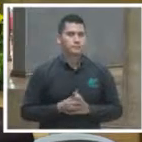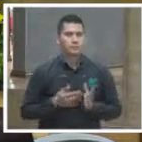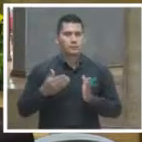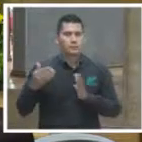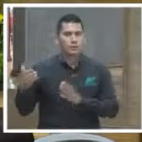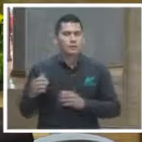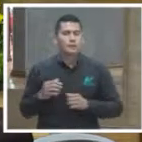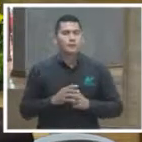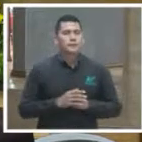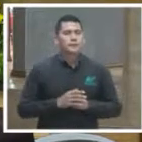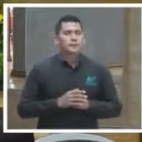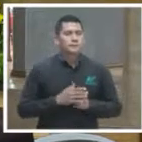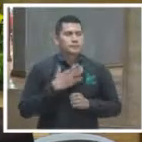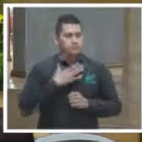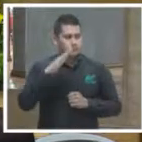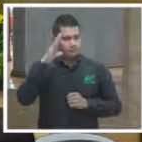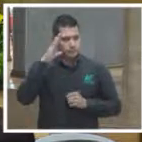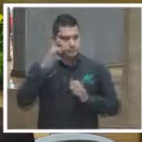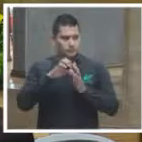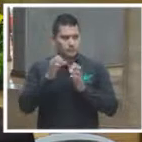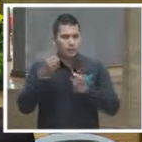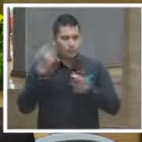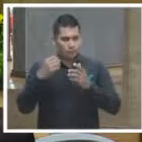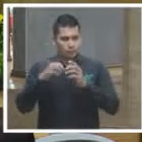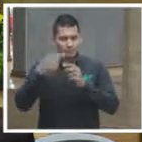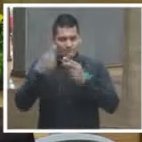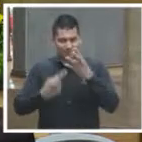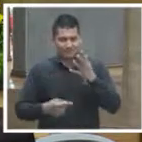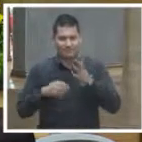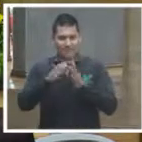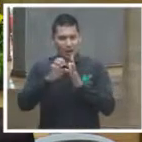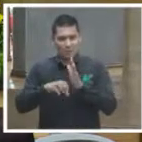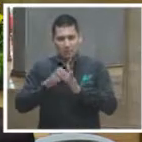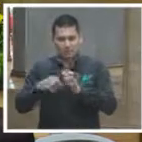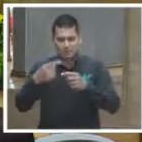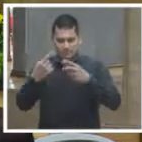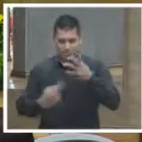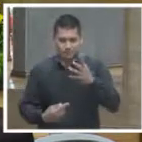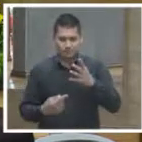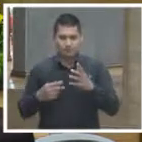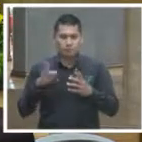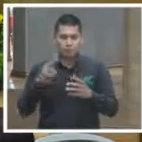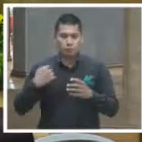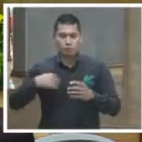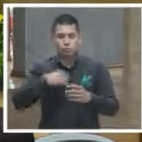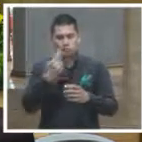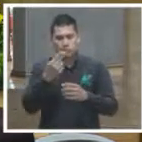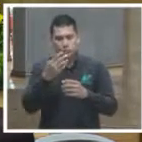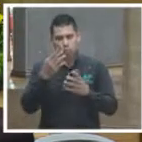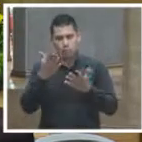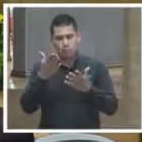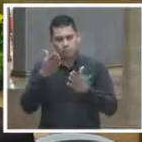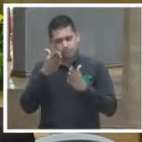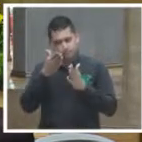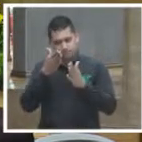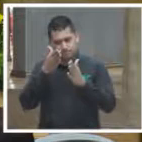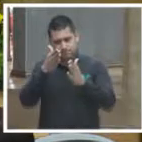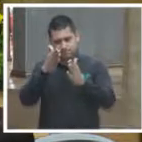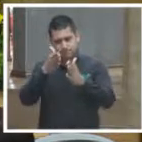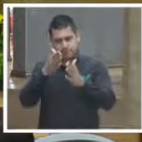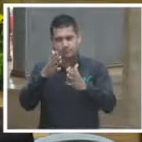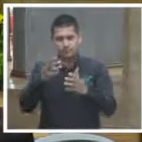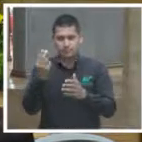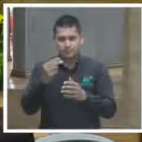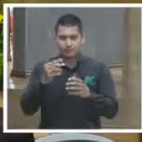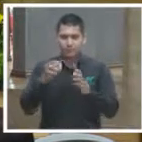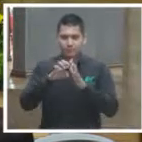ejemplos van o muestran que si la dirección que hay que ir es estas comunidades interconectadas